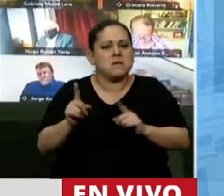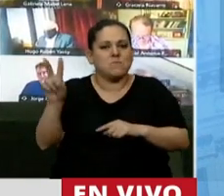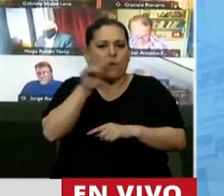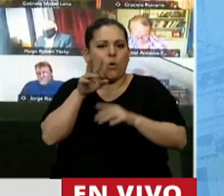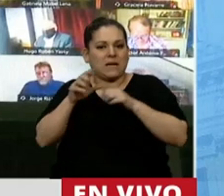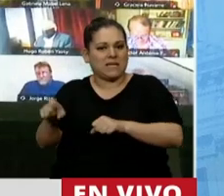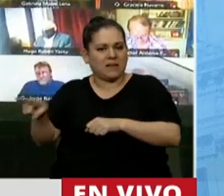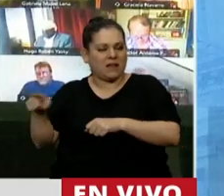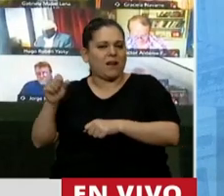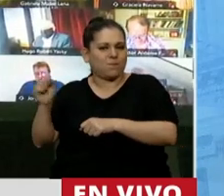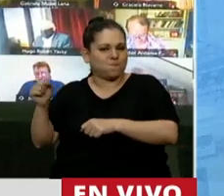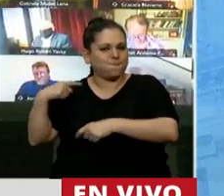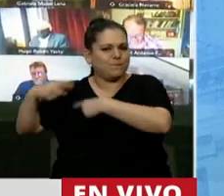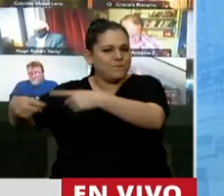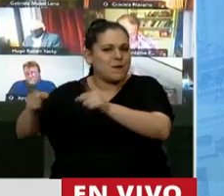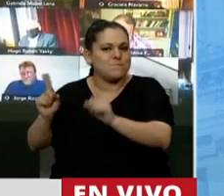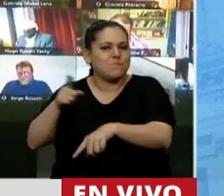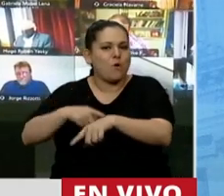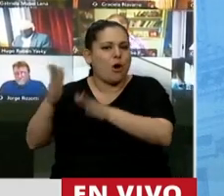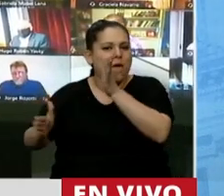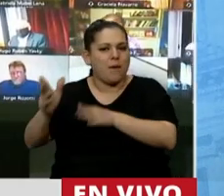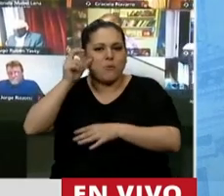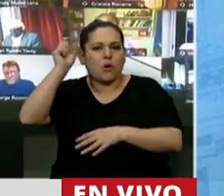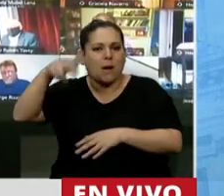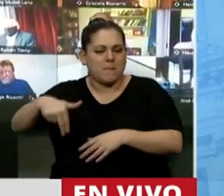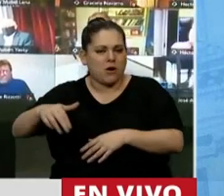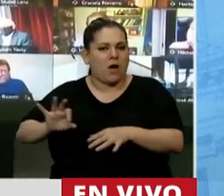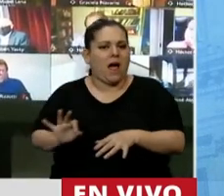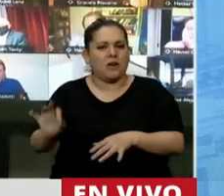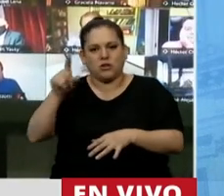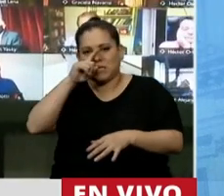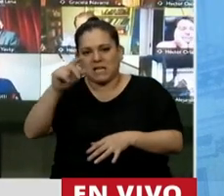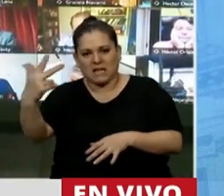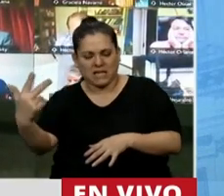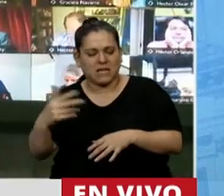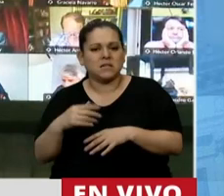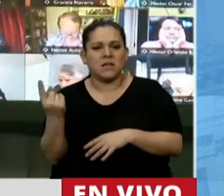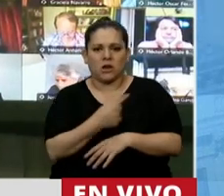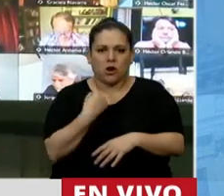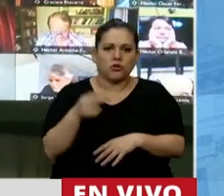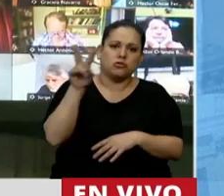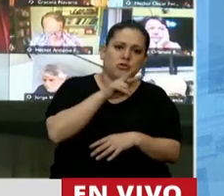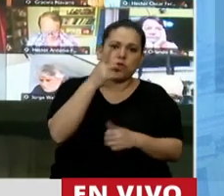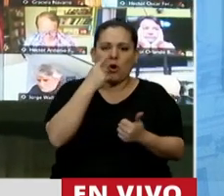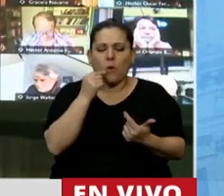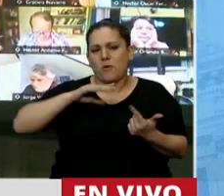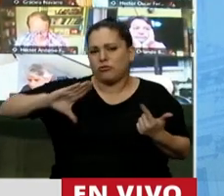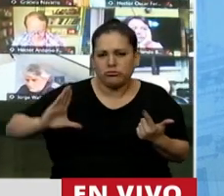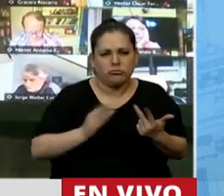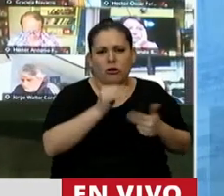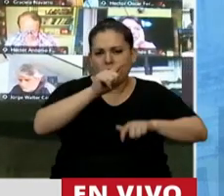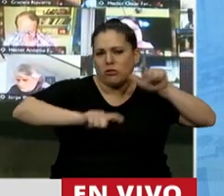llevó adelante en el gobierno de Perón del 73. Y que nosotros, nosotras y nosotres,